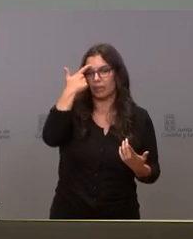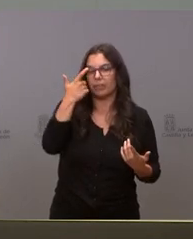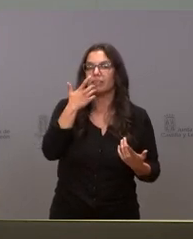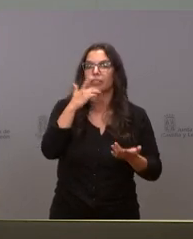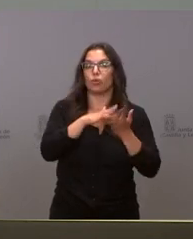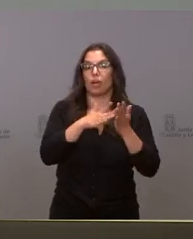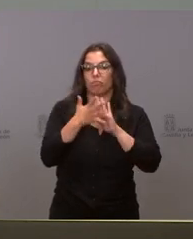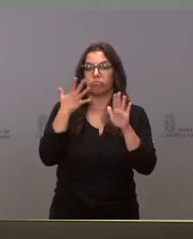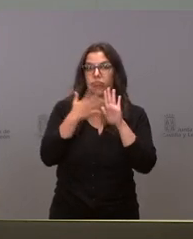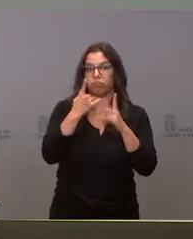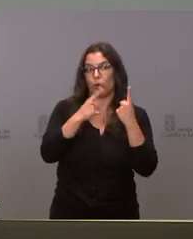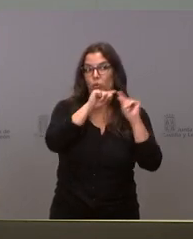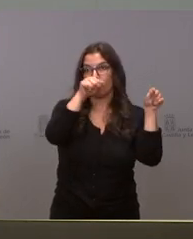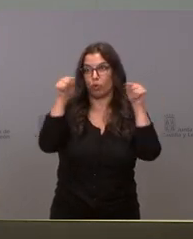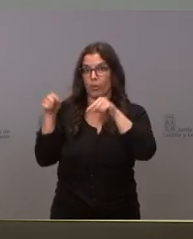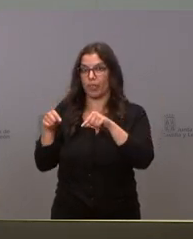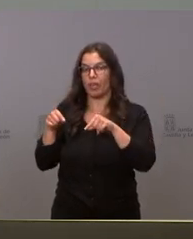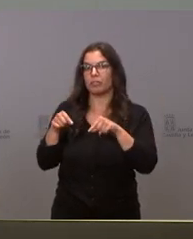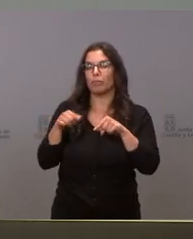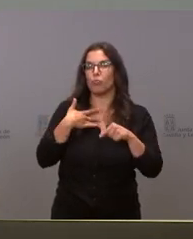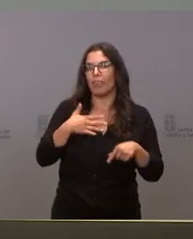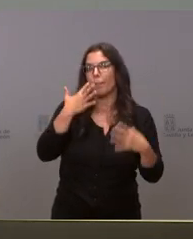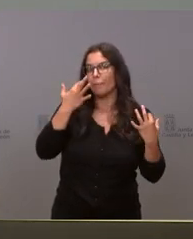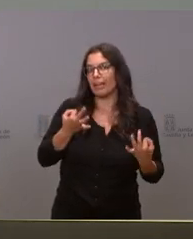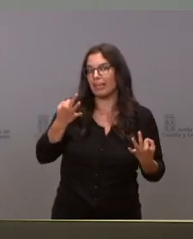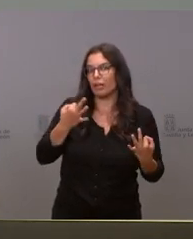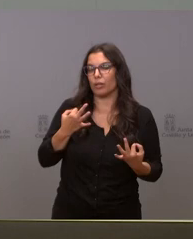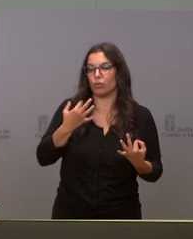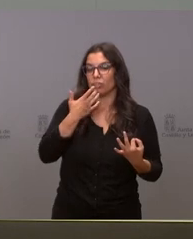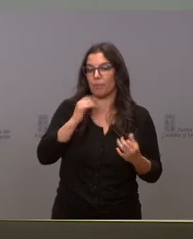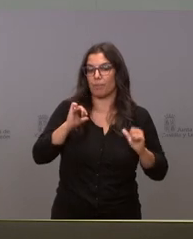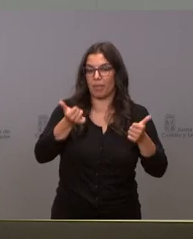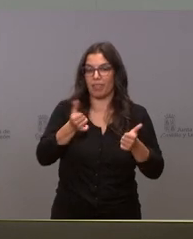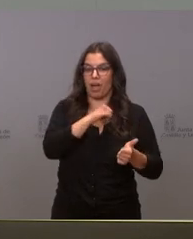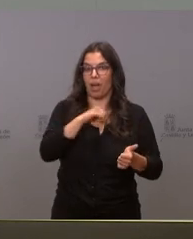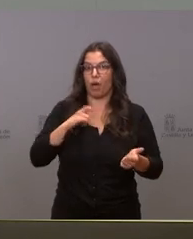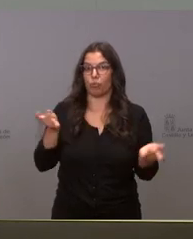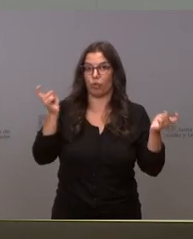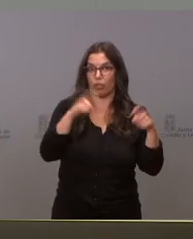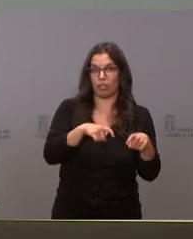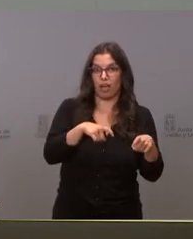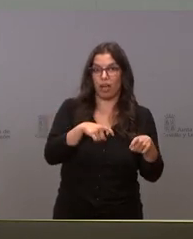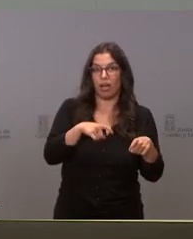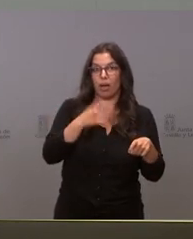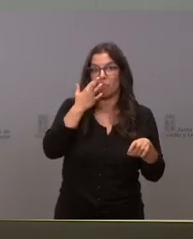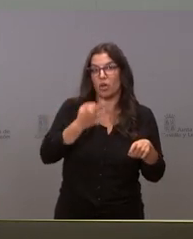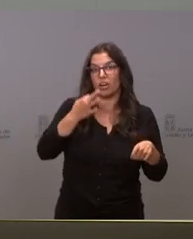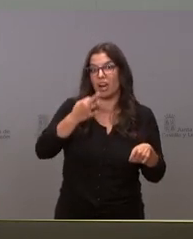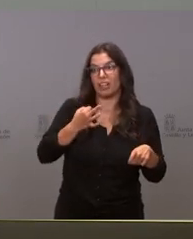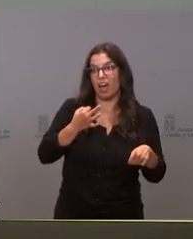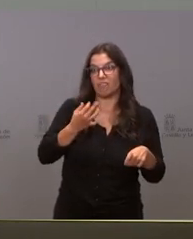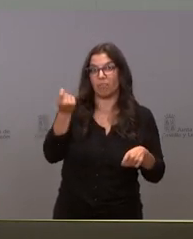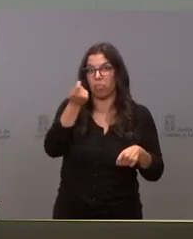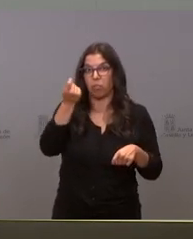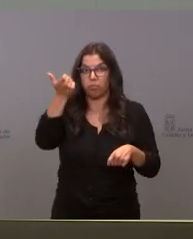vacunación que llevan algunas provincias si se corre el riesgo de que se implante la autocita cuando ya no haya gente o casi gente que vacunar